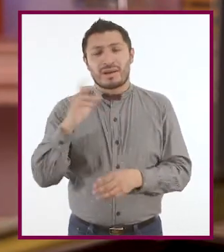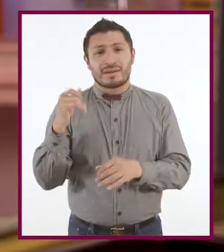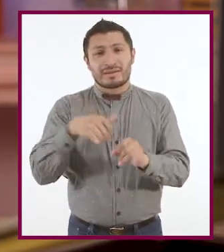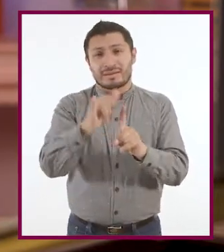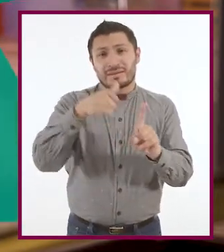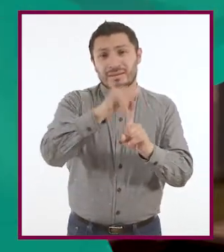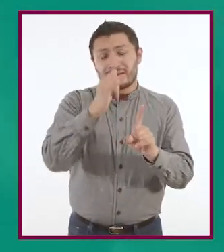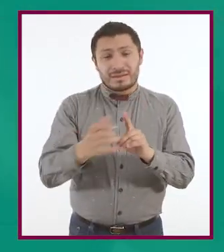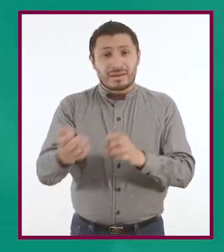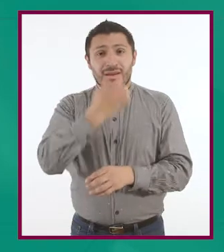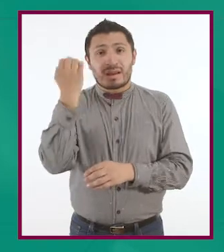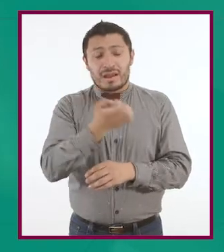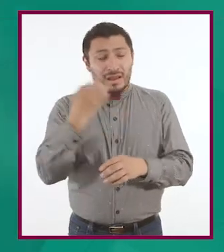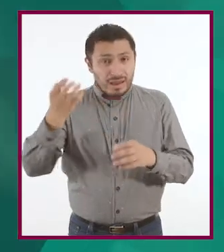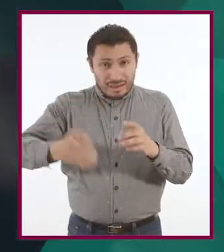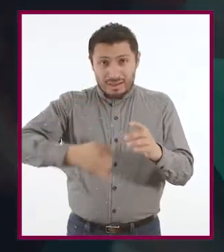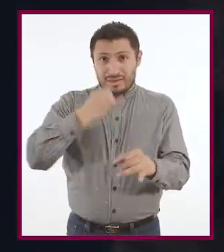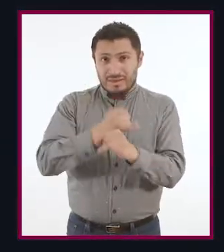escolar en México?